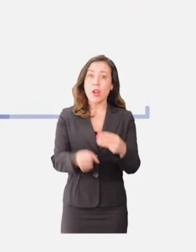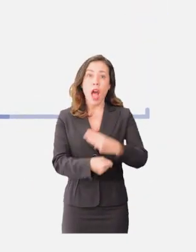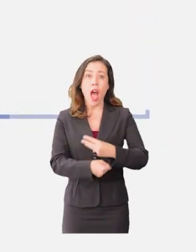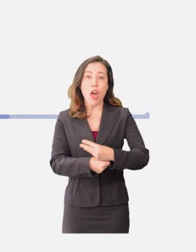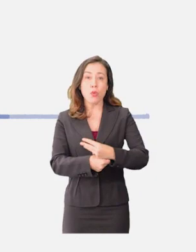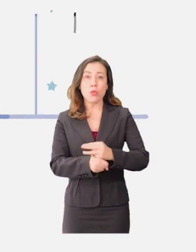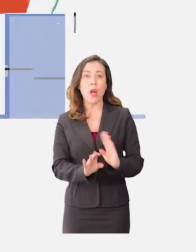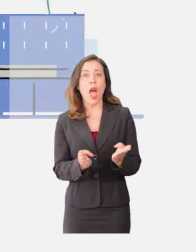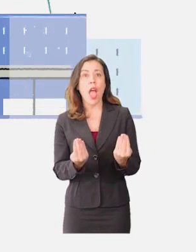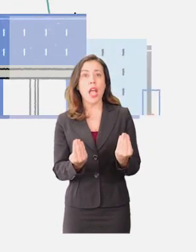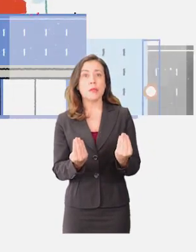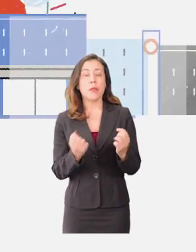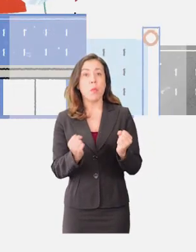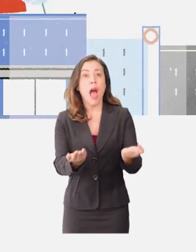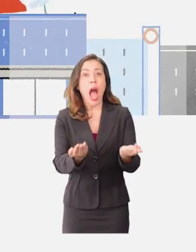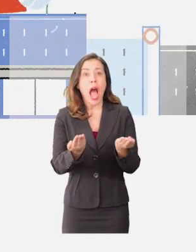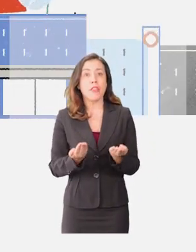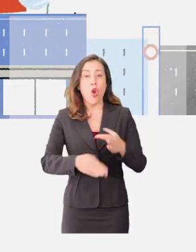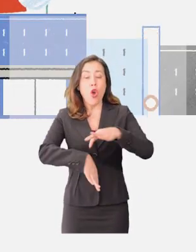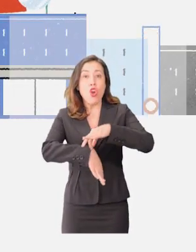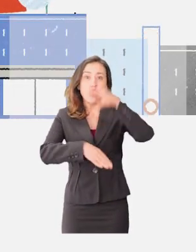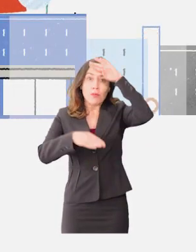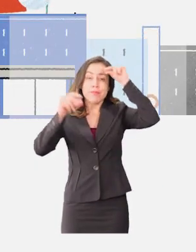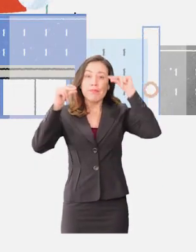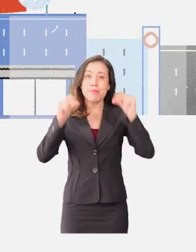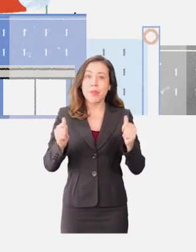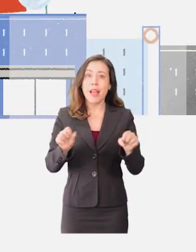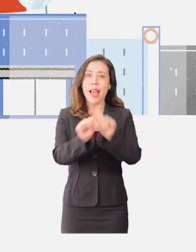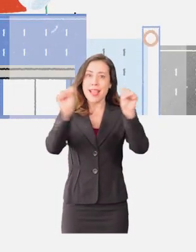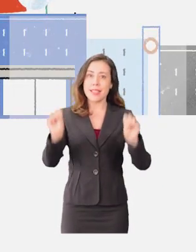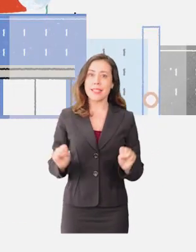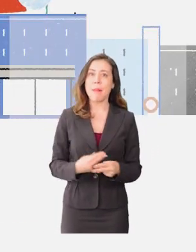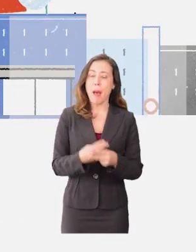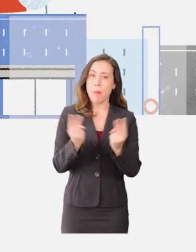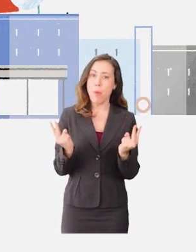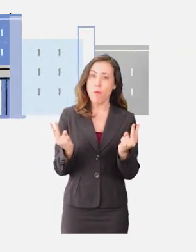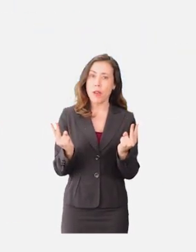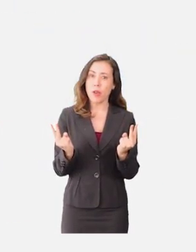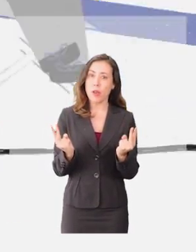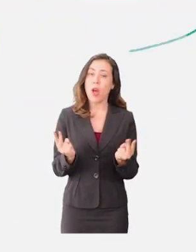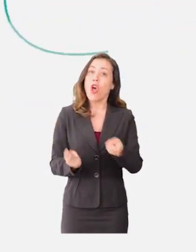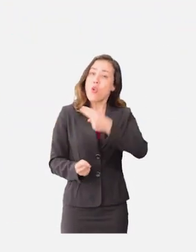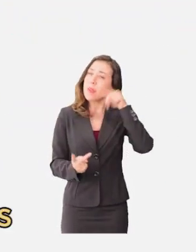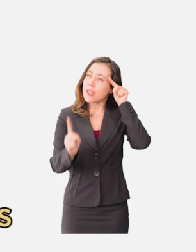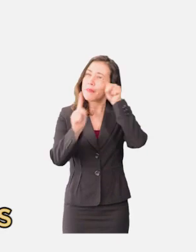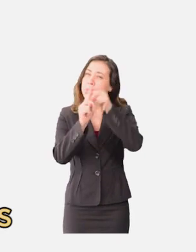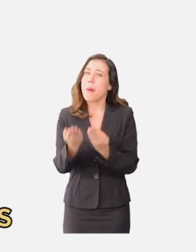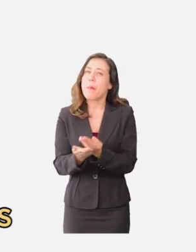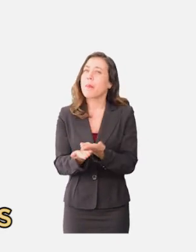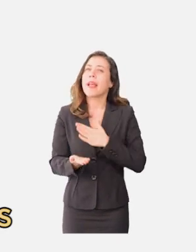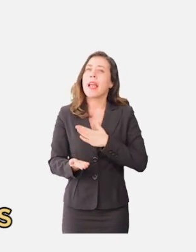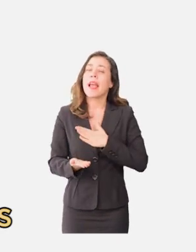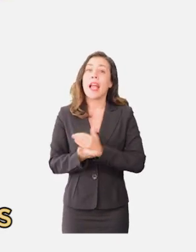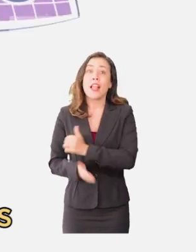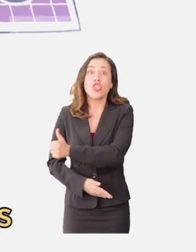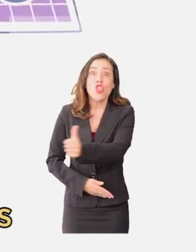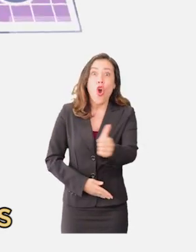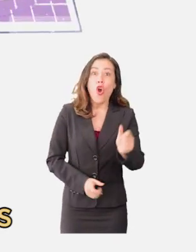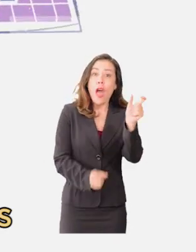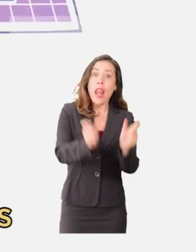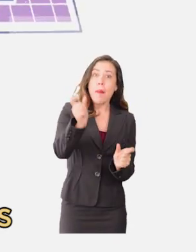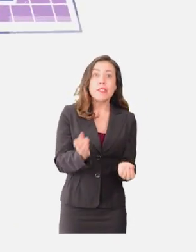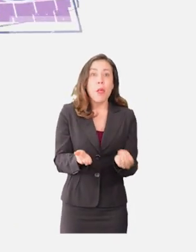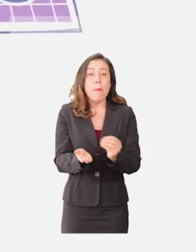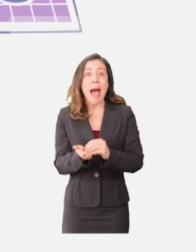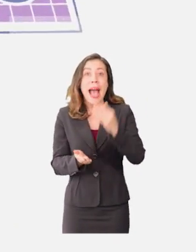330.000 adultos mayores esperando ser atendidos por un especialista en el sistema público. Nuestra propuesta consiste en